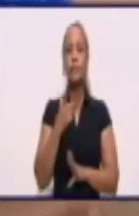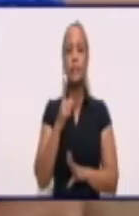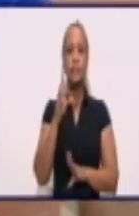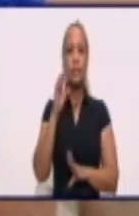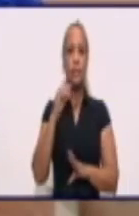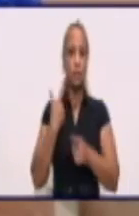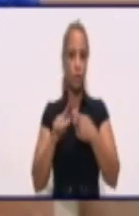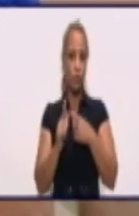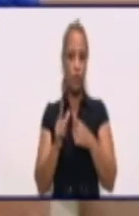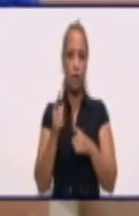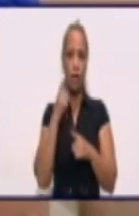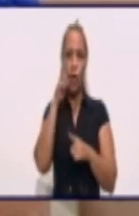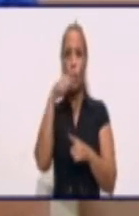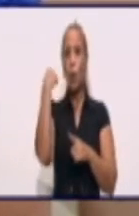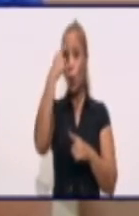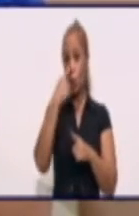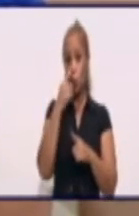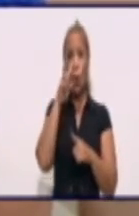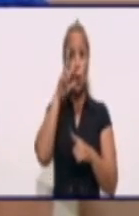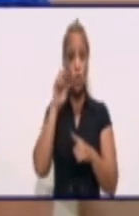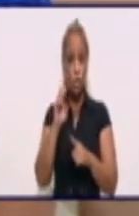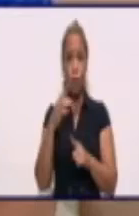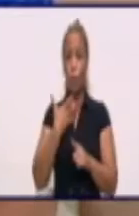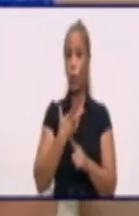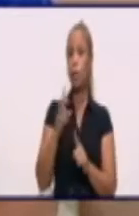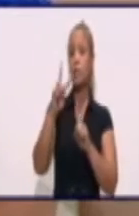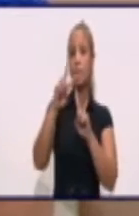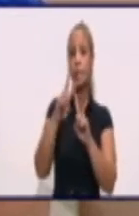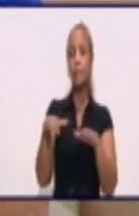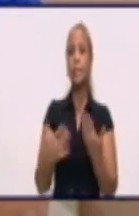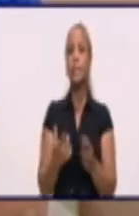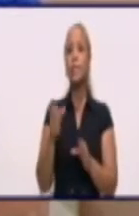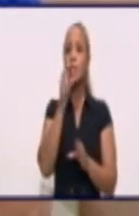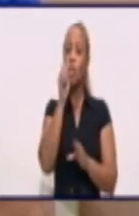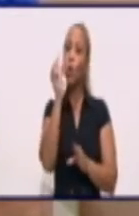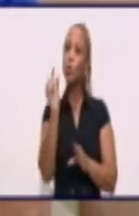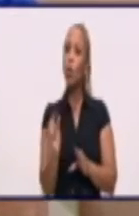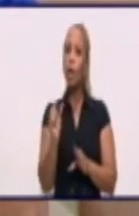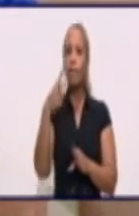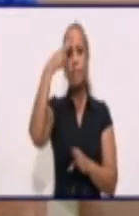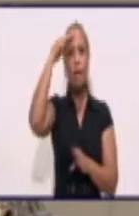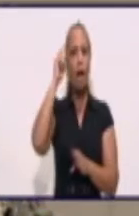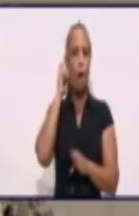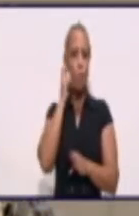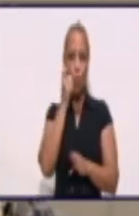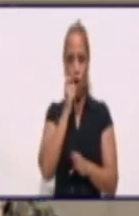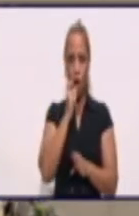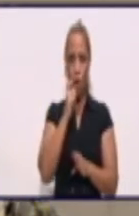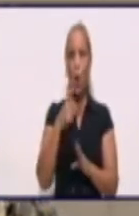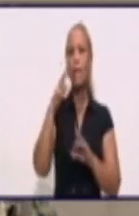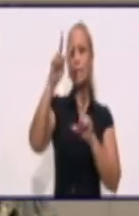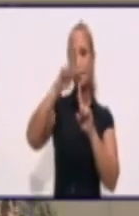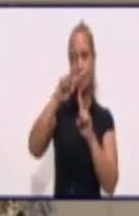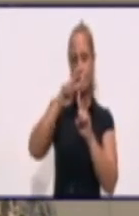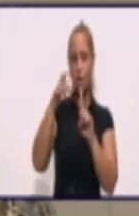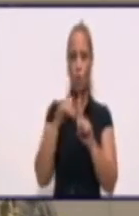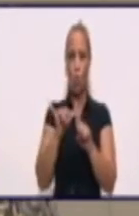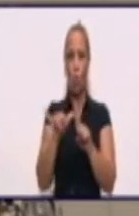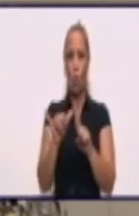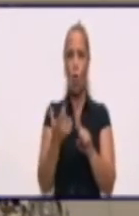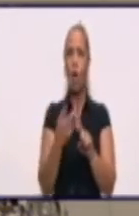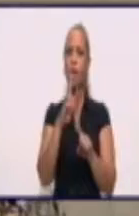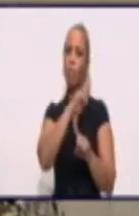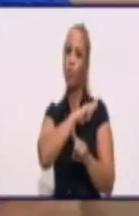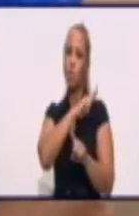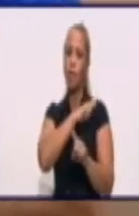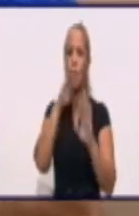...por nuestro canal, pero que además de conducir a vuelos en TV, también lleva sobre sus hombros la programación de la televisión en nuestro